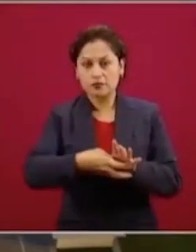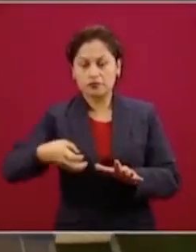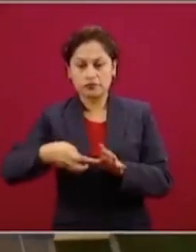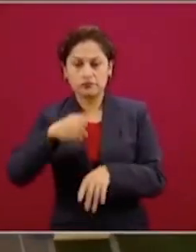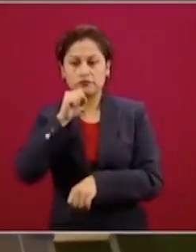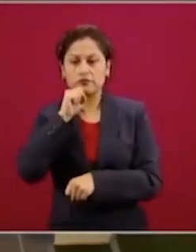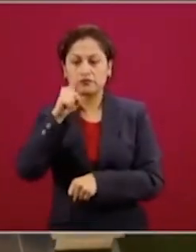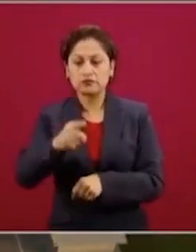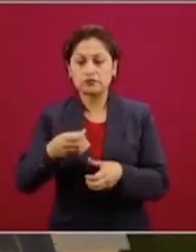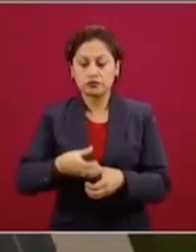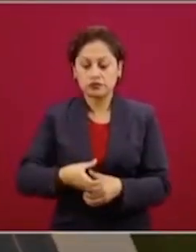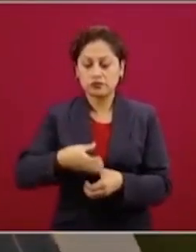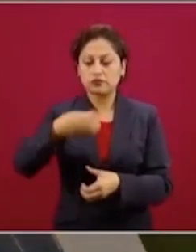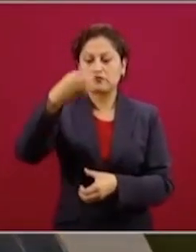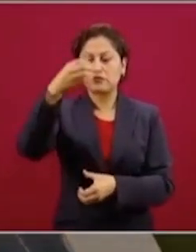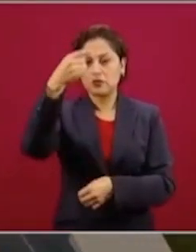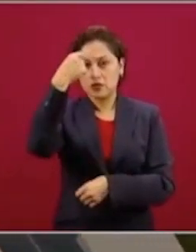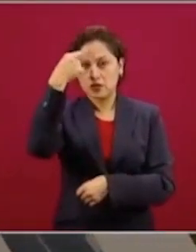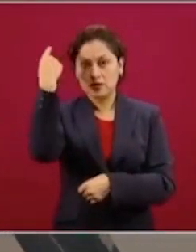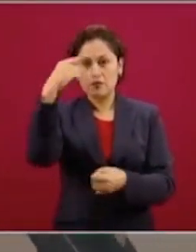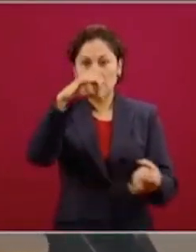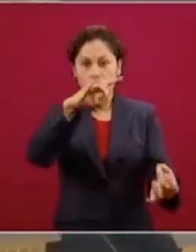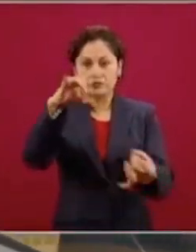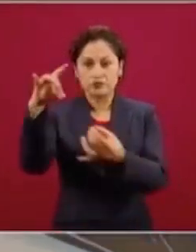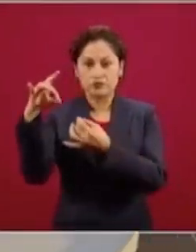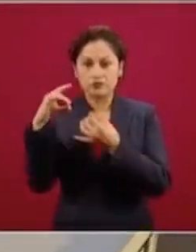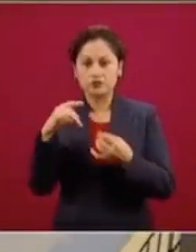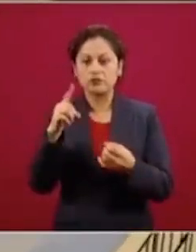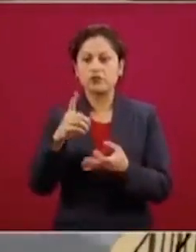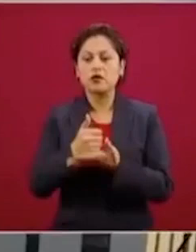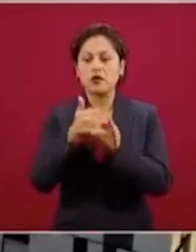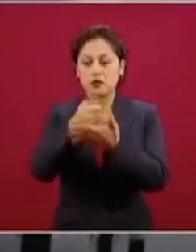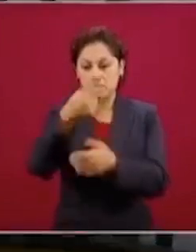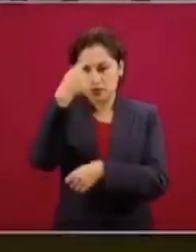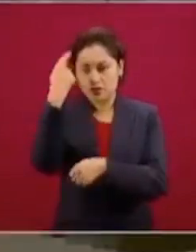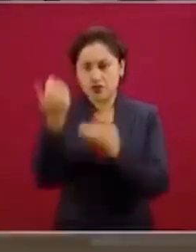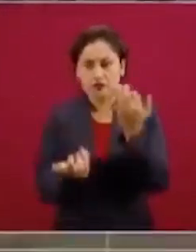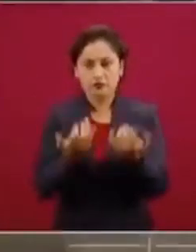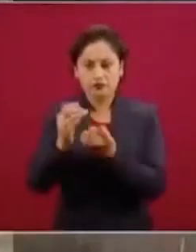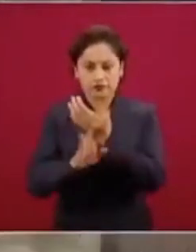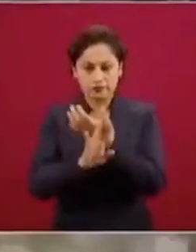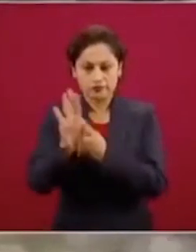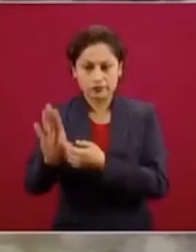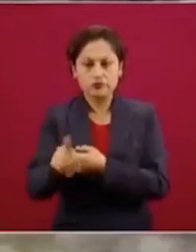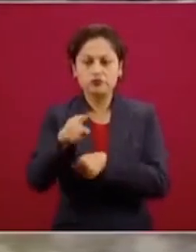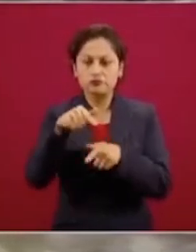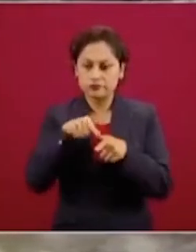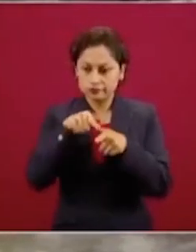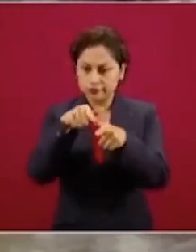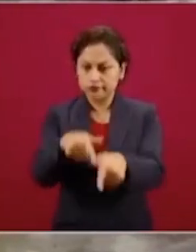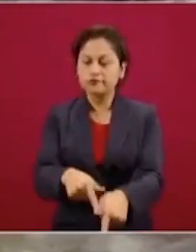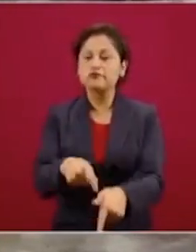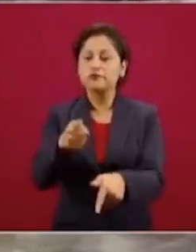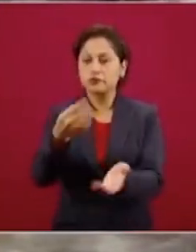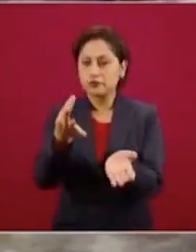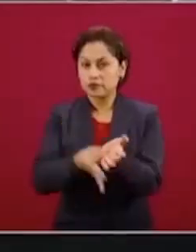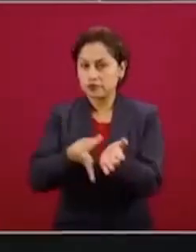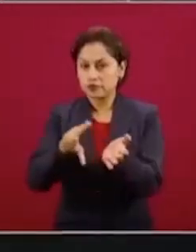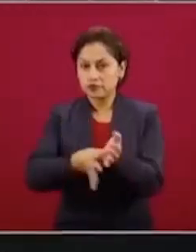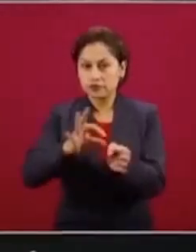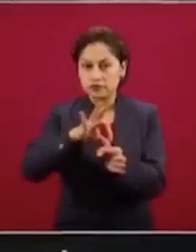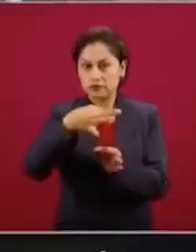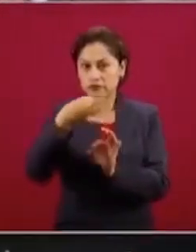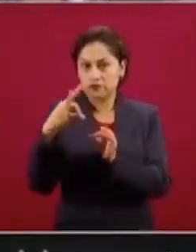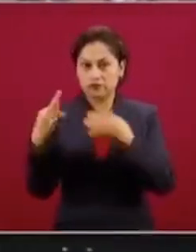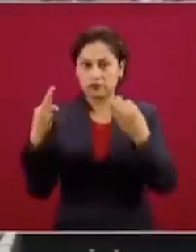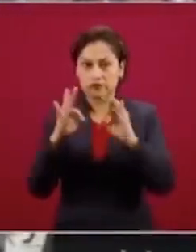la Torre de Control y Servicios Extinción de Incendios y Edificios Administrativos se continúa el habilitado de acero para estructura de